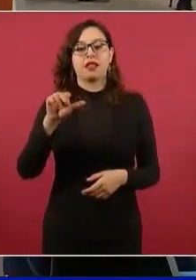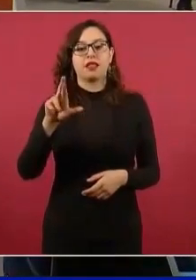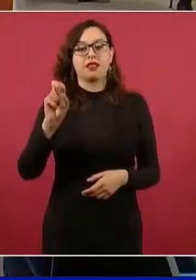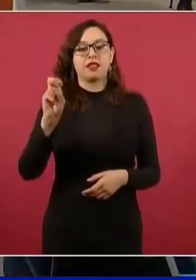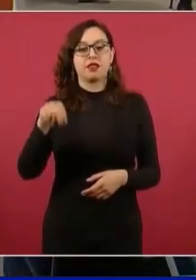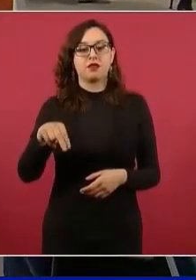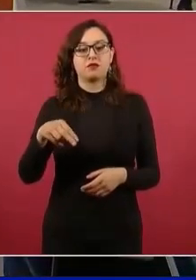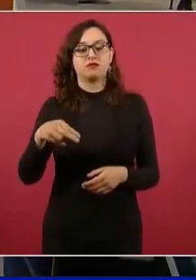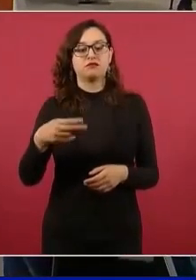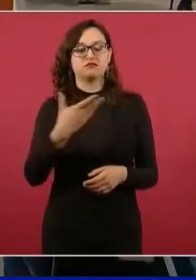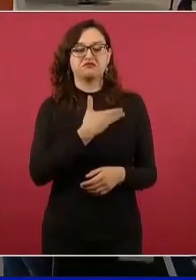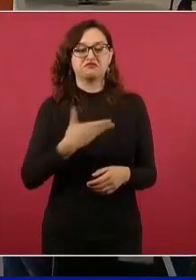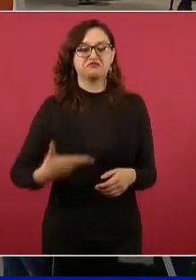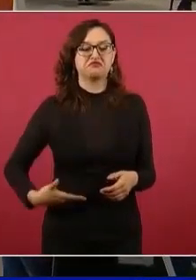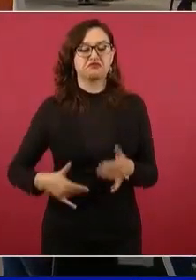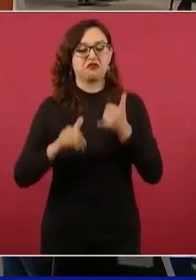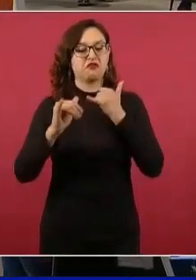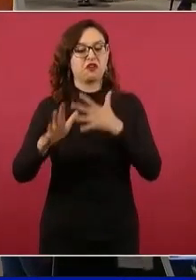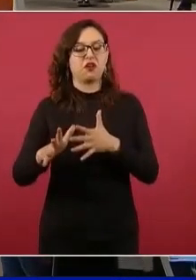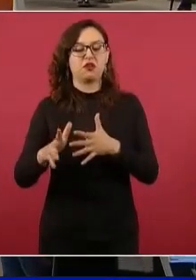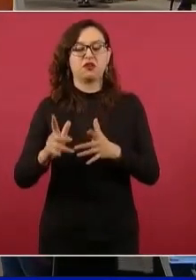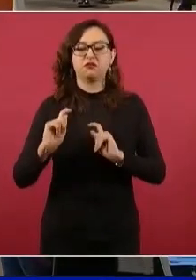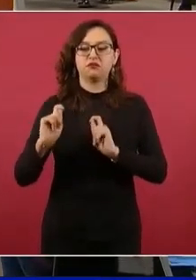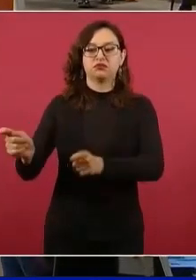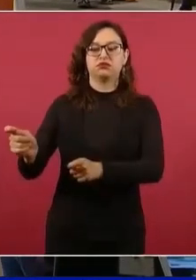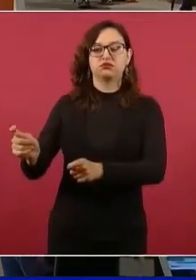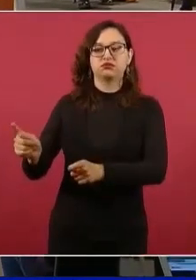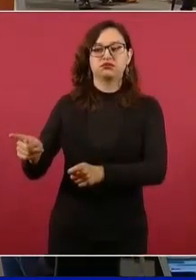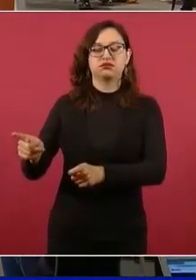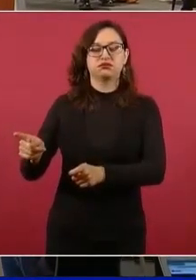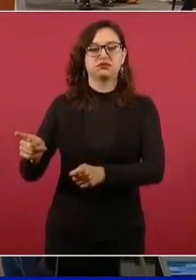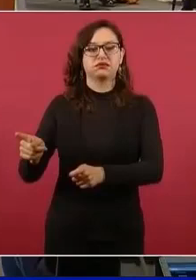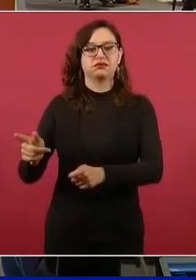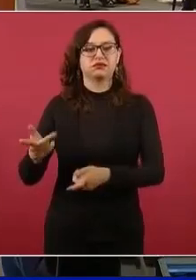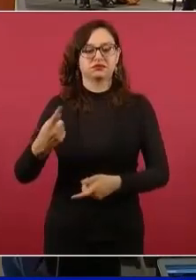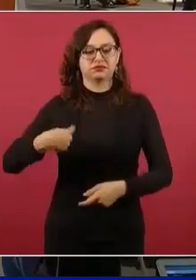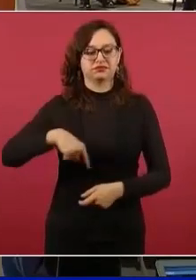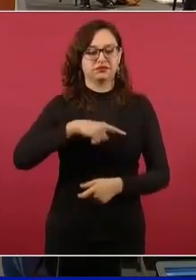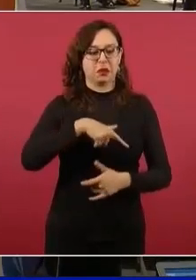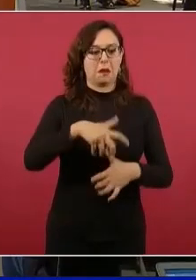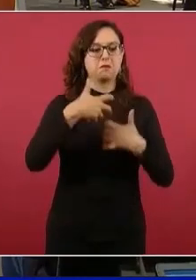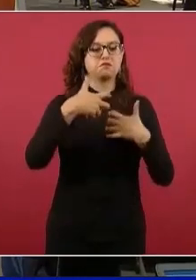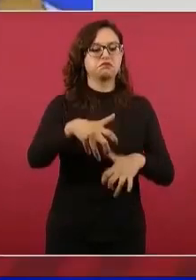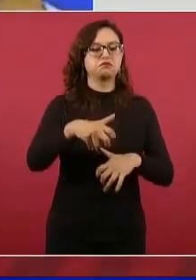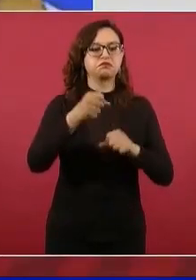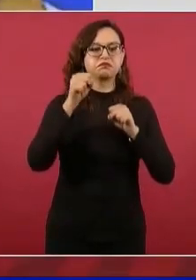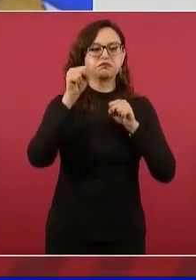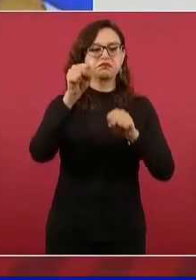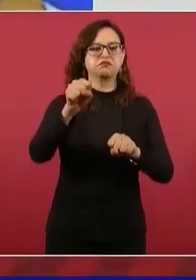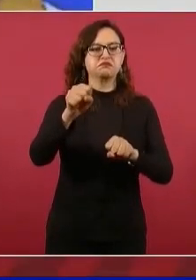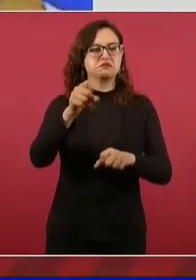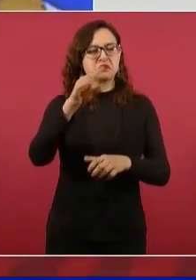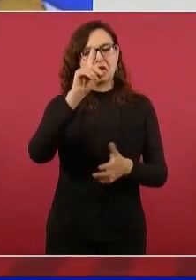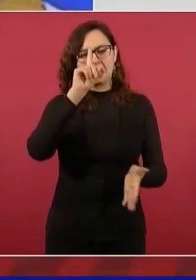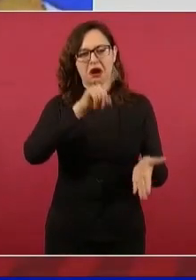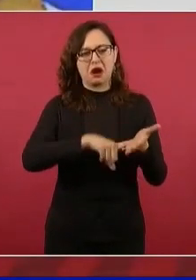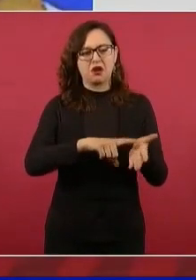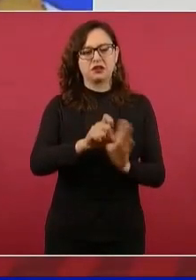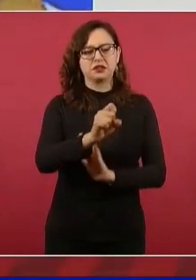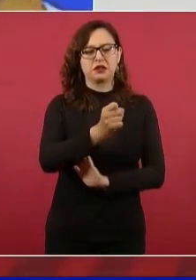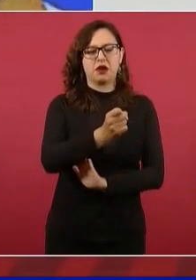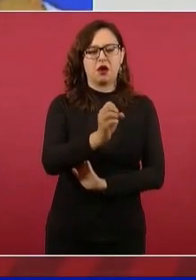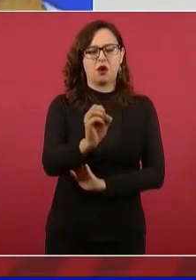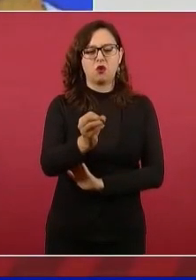eso fue como septiembre, octubre